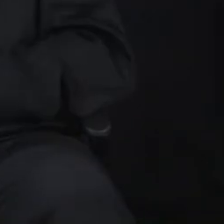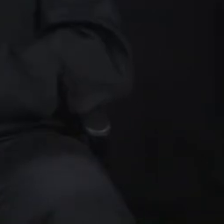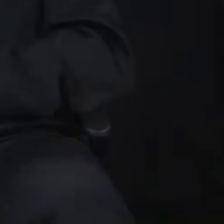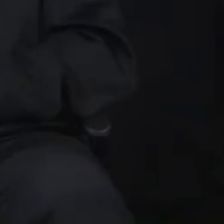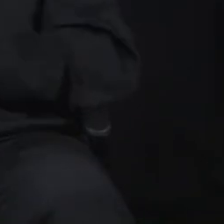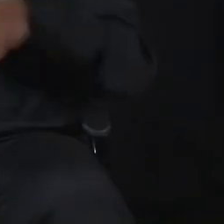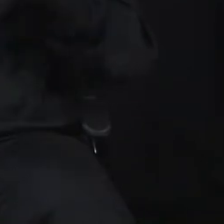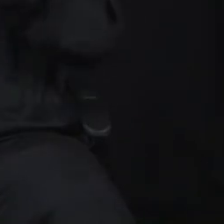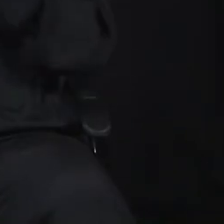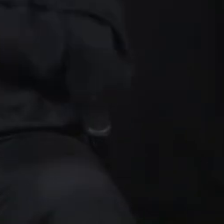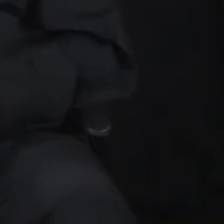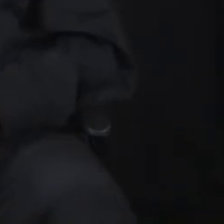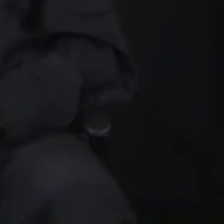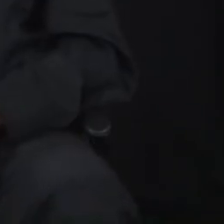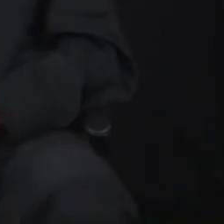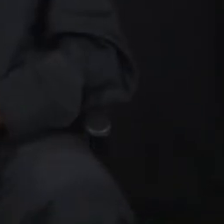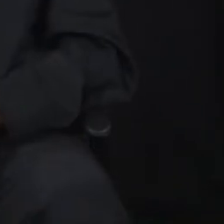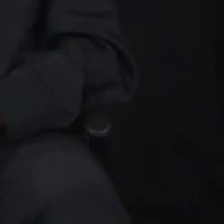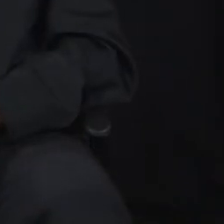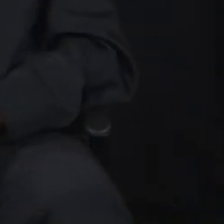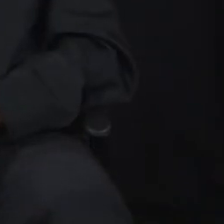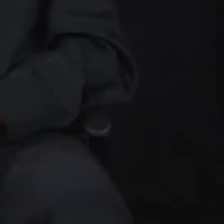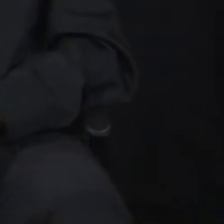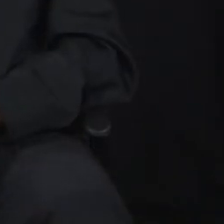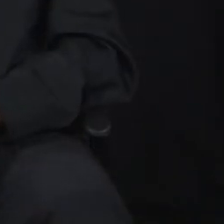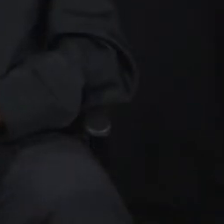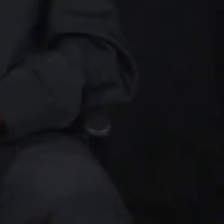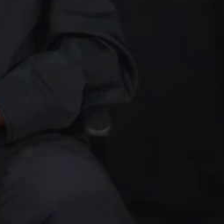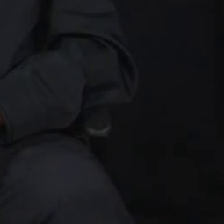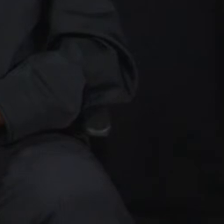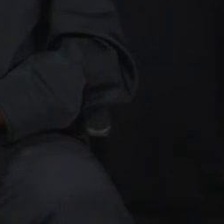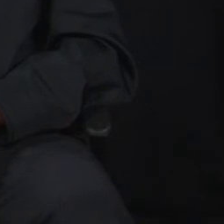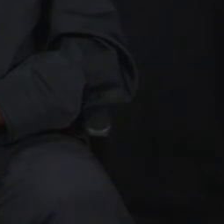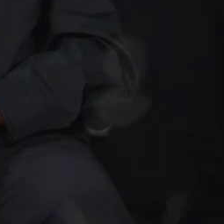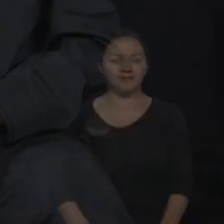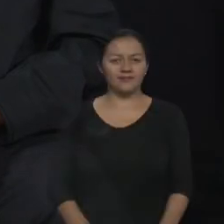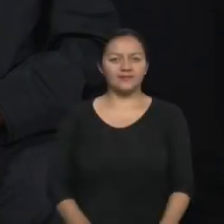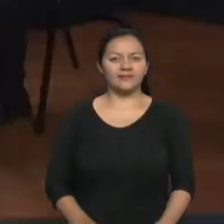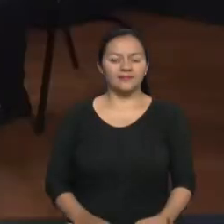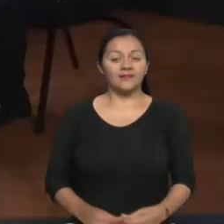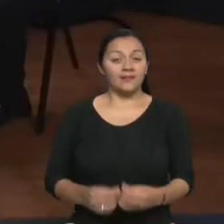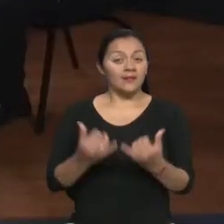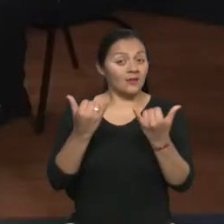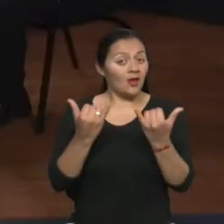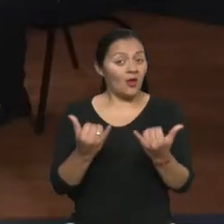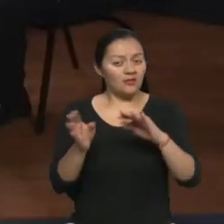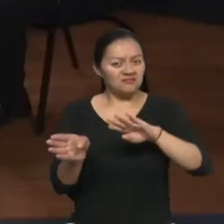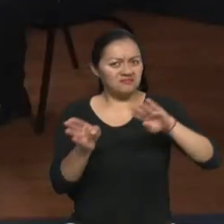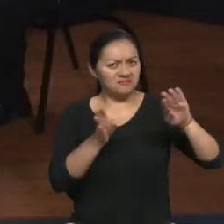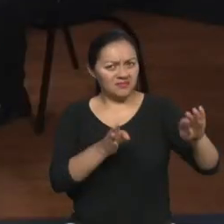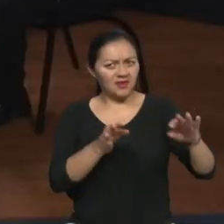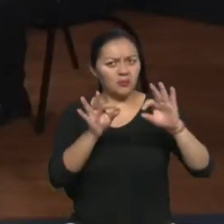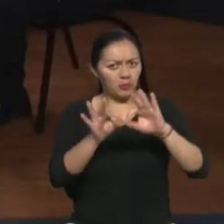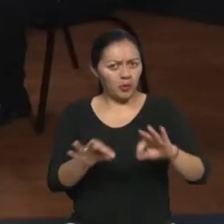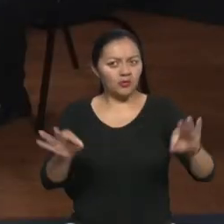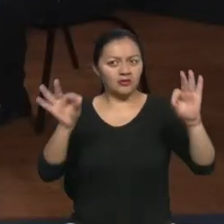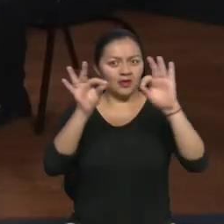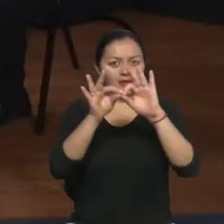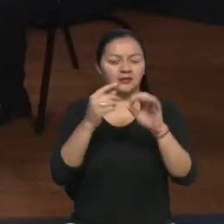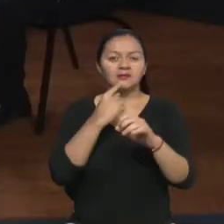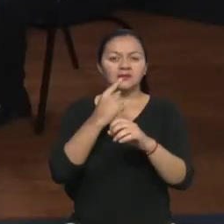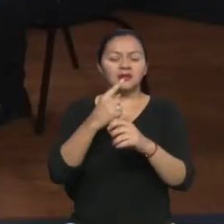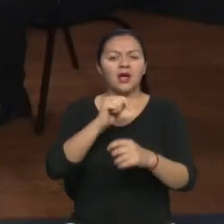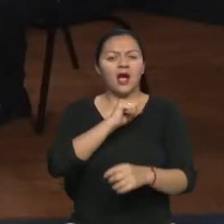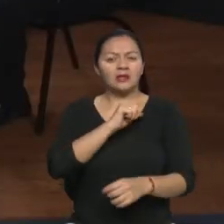matrimonio en sí, una relación tan estrecha como ello. Qué importante es cuando tú hablas justamente de ir provocando ese